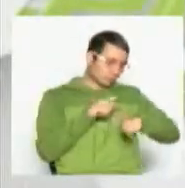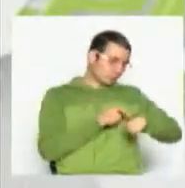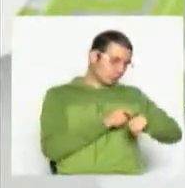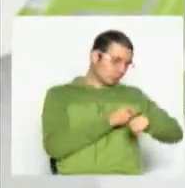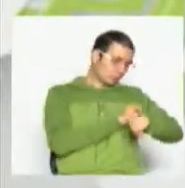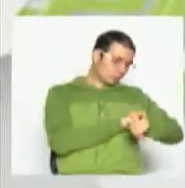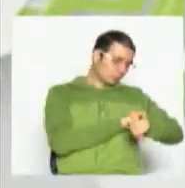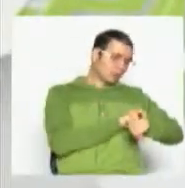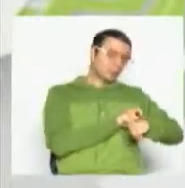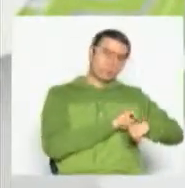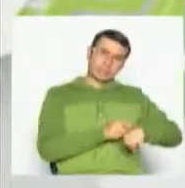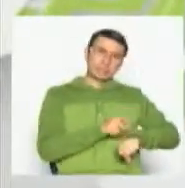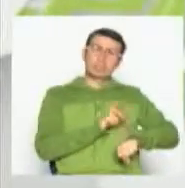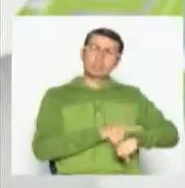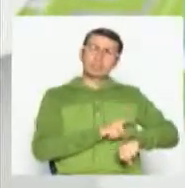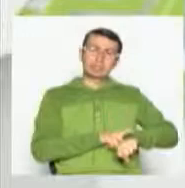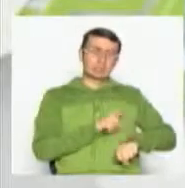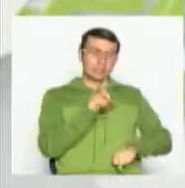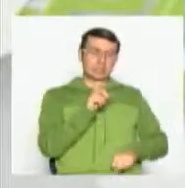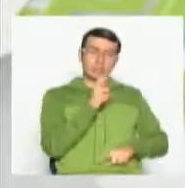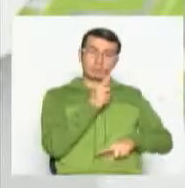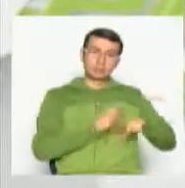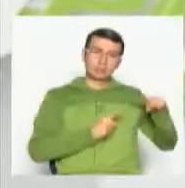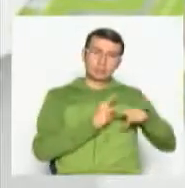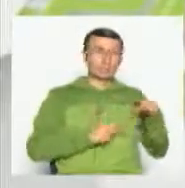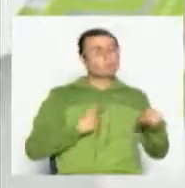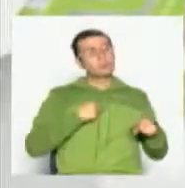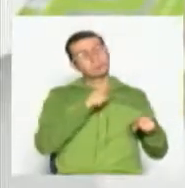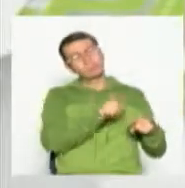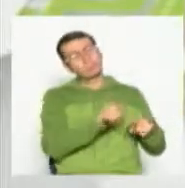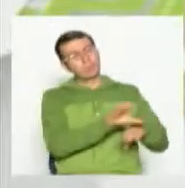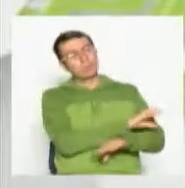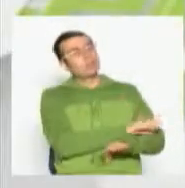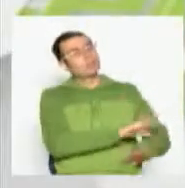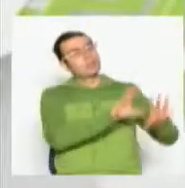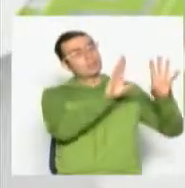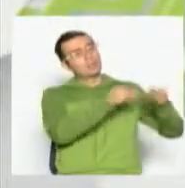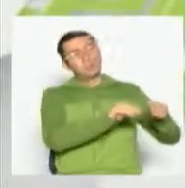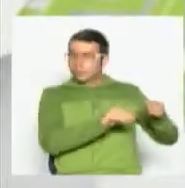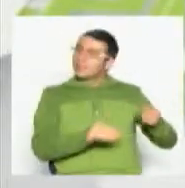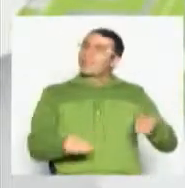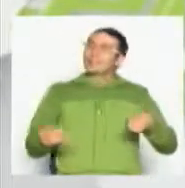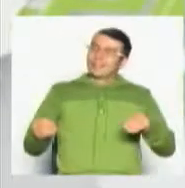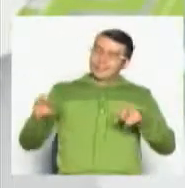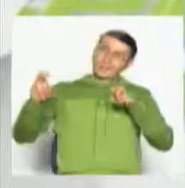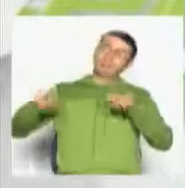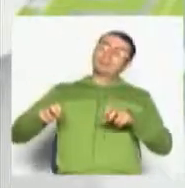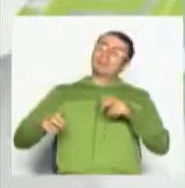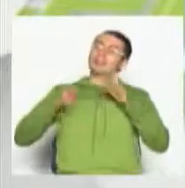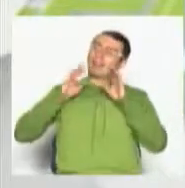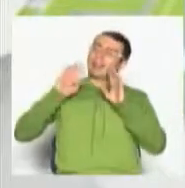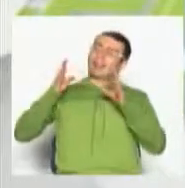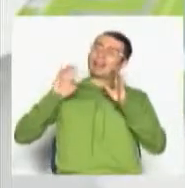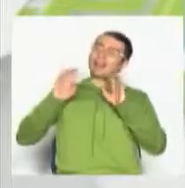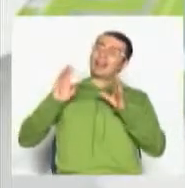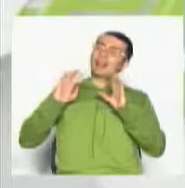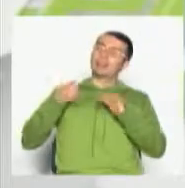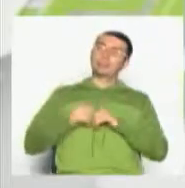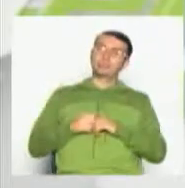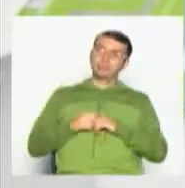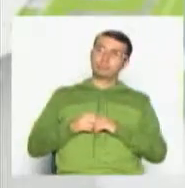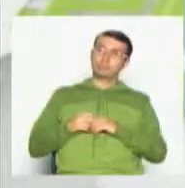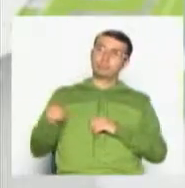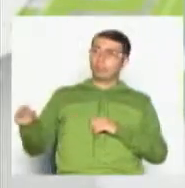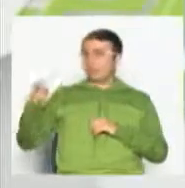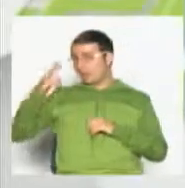y media, 6 de la tarde, apago mi equipo y ya es un momento de familia. Si él no ve que su papá apaga su